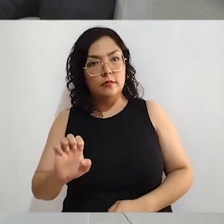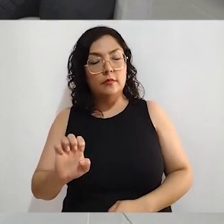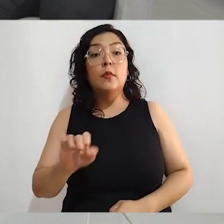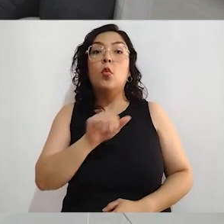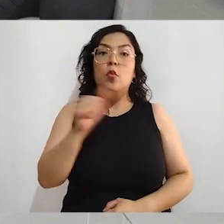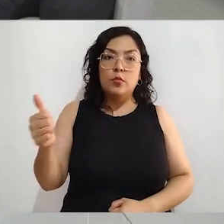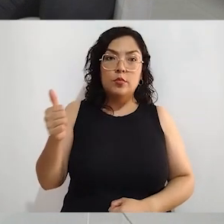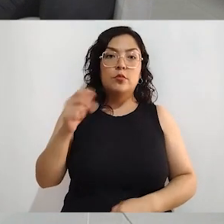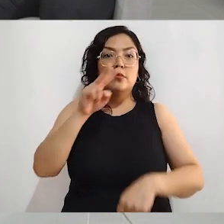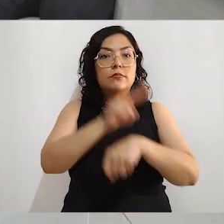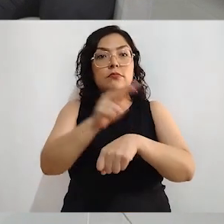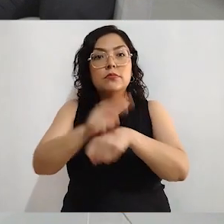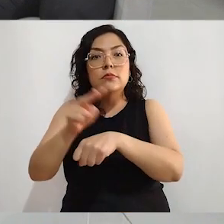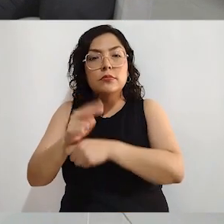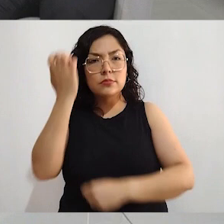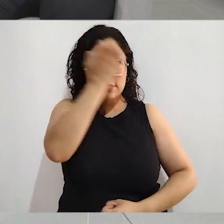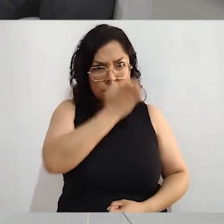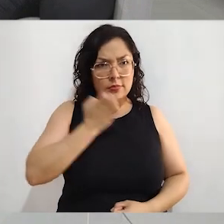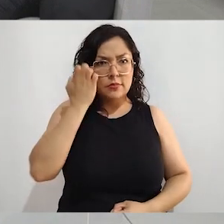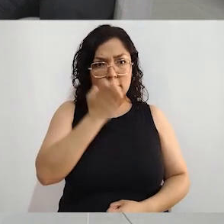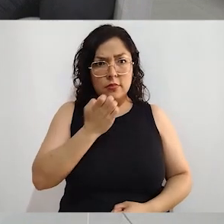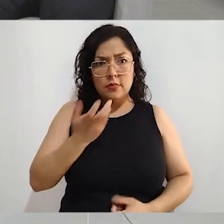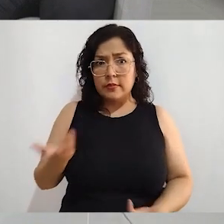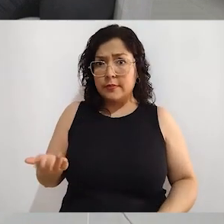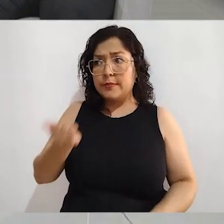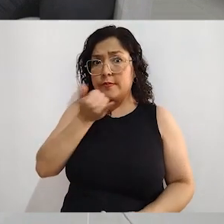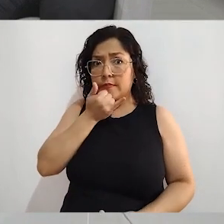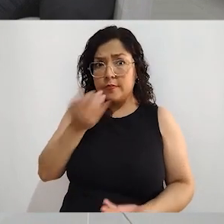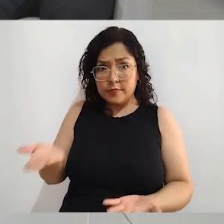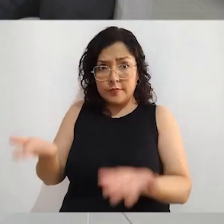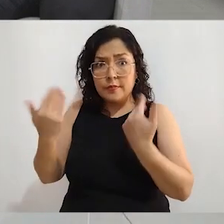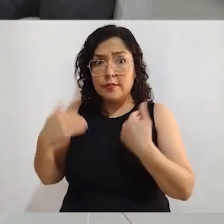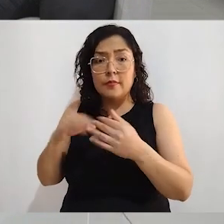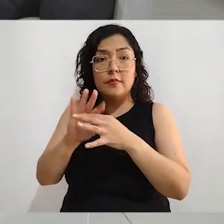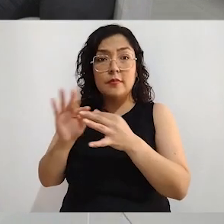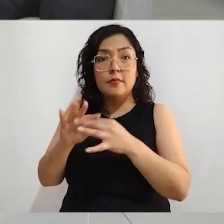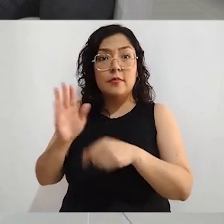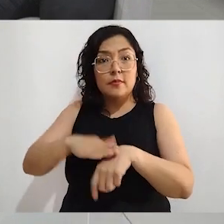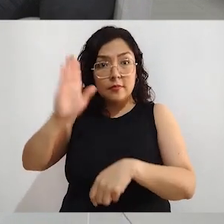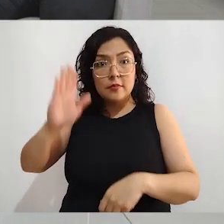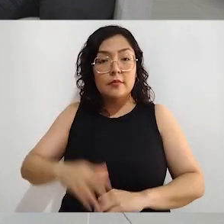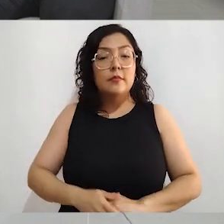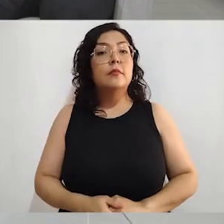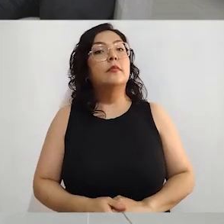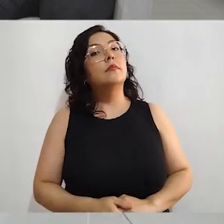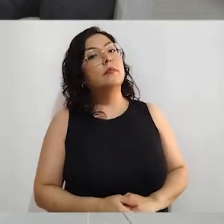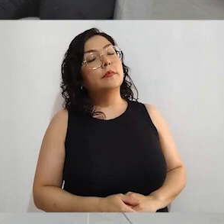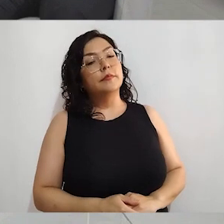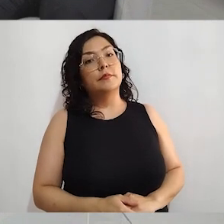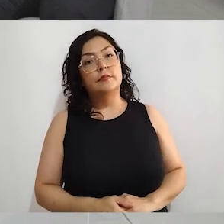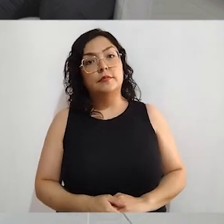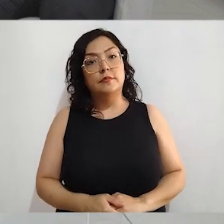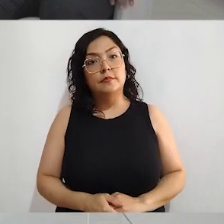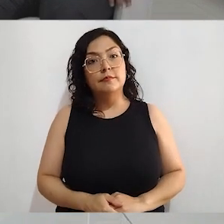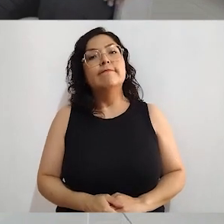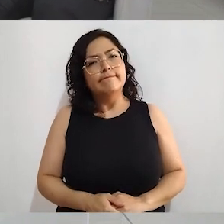supervisores electorales. En ese sentido, no sé si nos quisieras platicar un poco, comentar algo, invitar a la ciudadanía a que conozcan